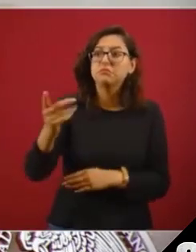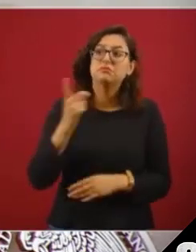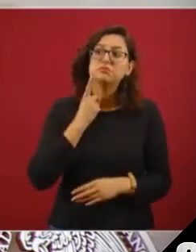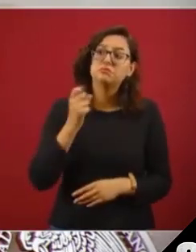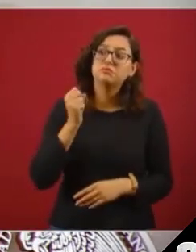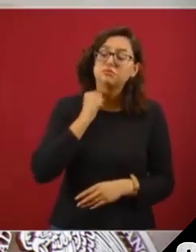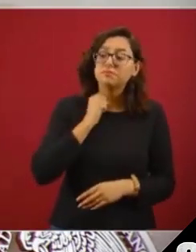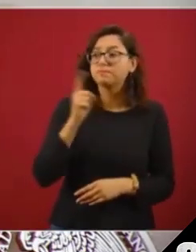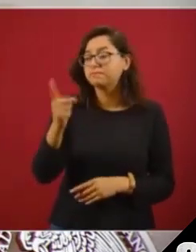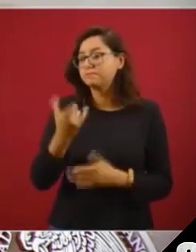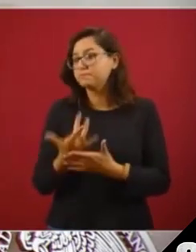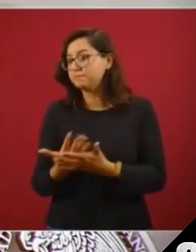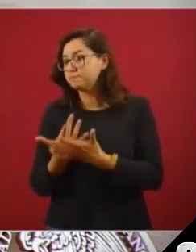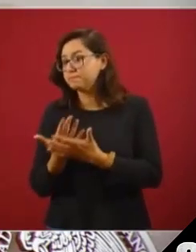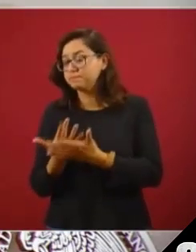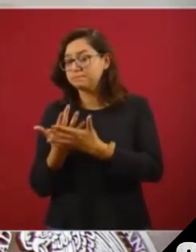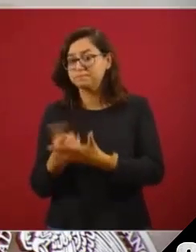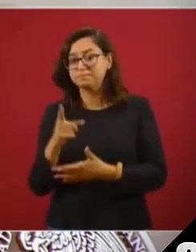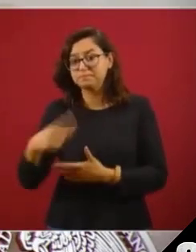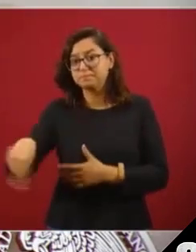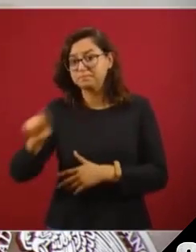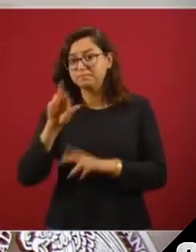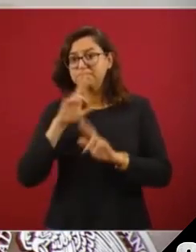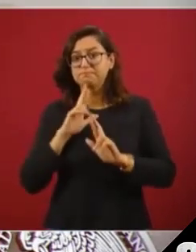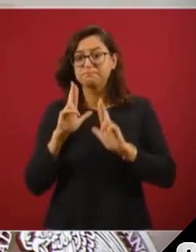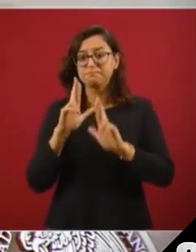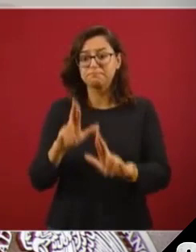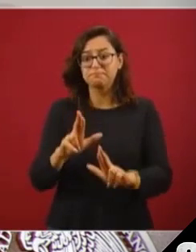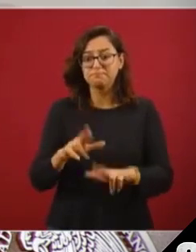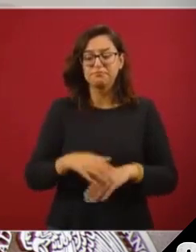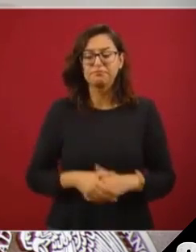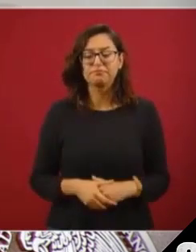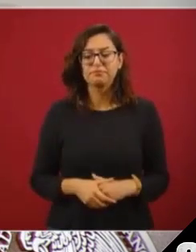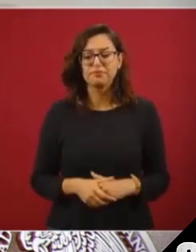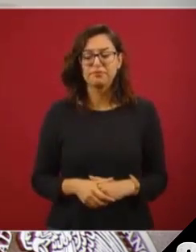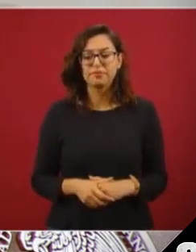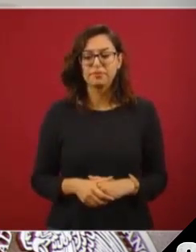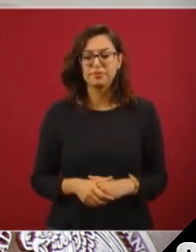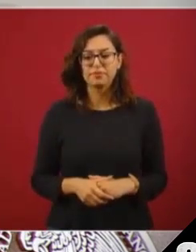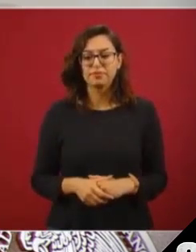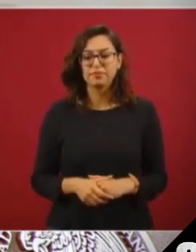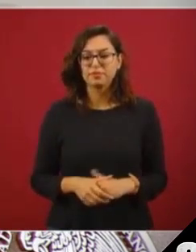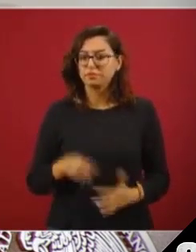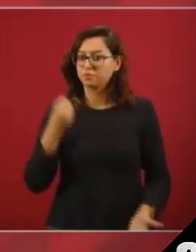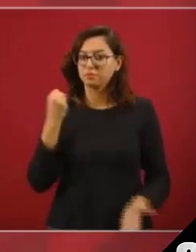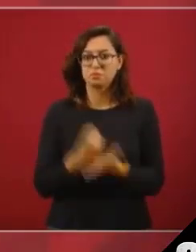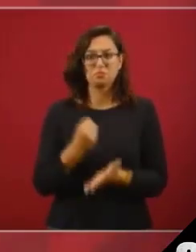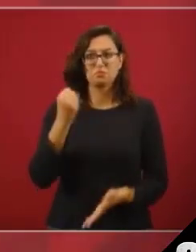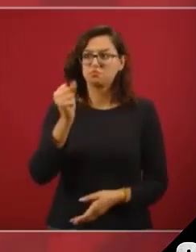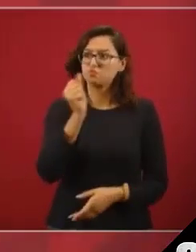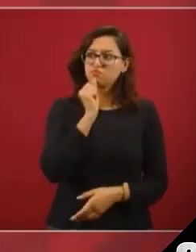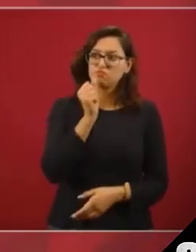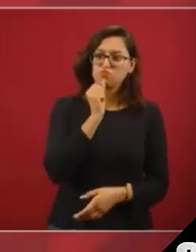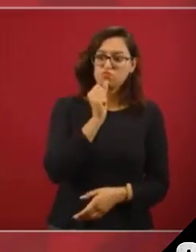y no ha sido aprobada,